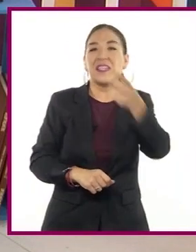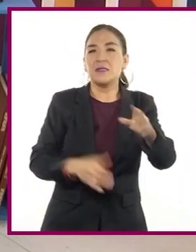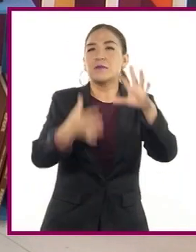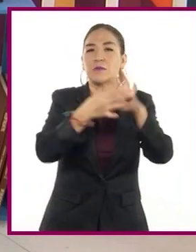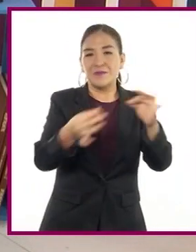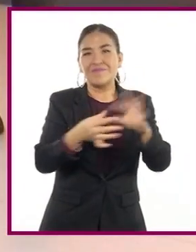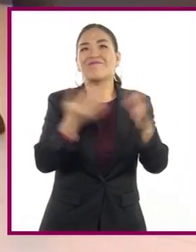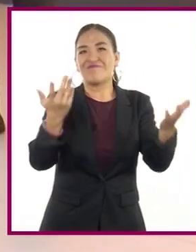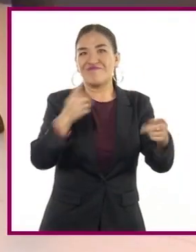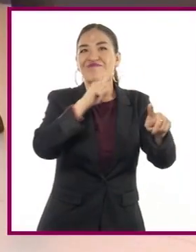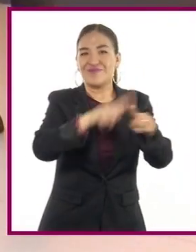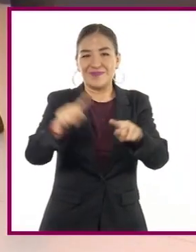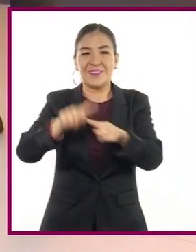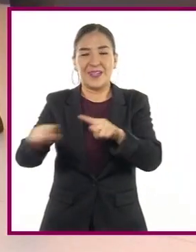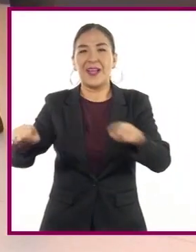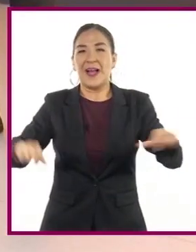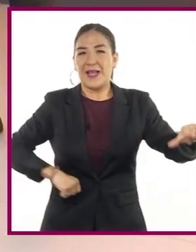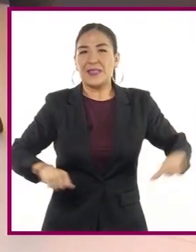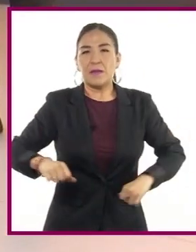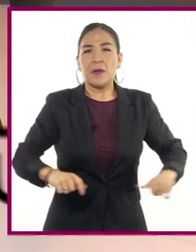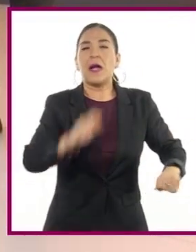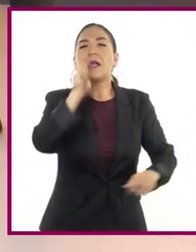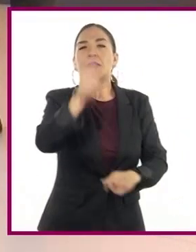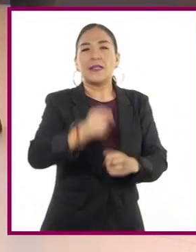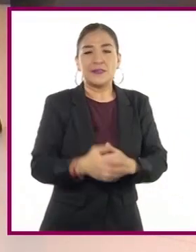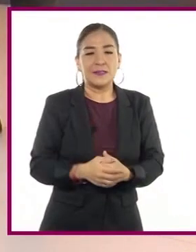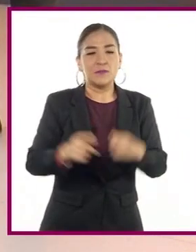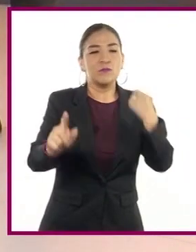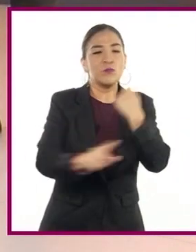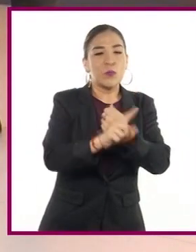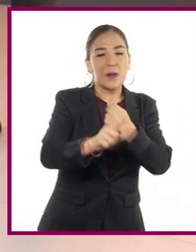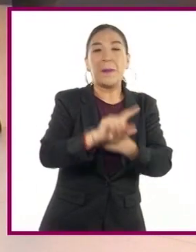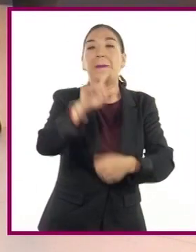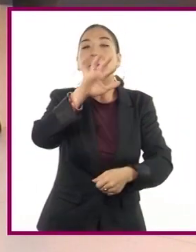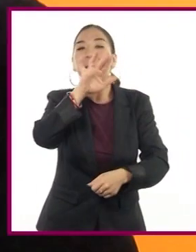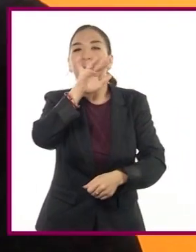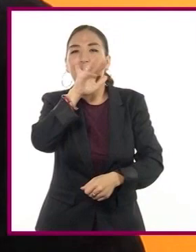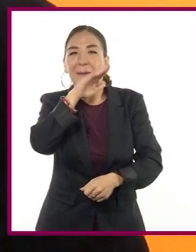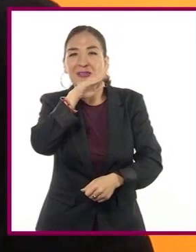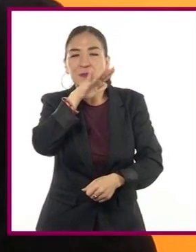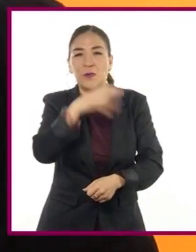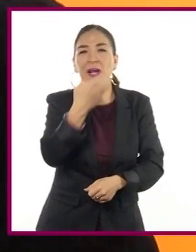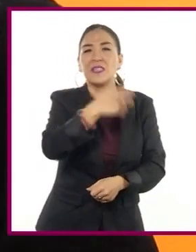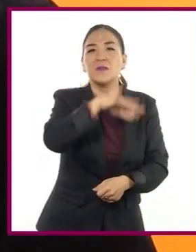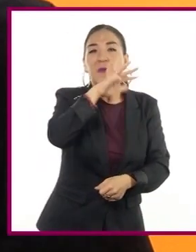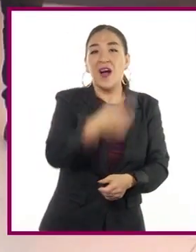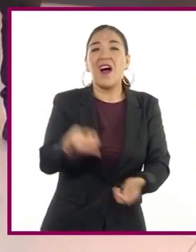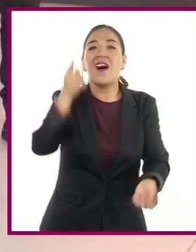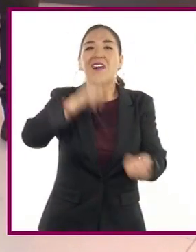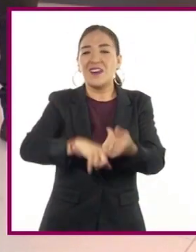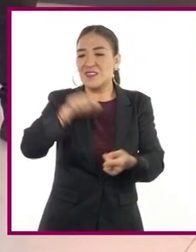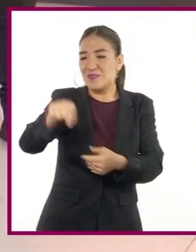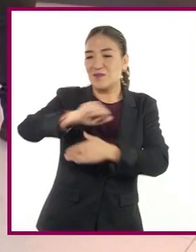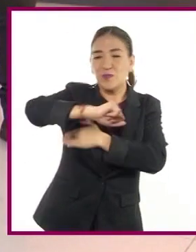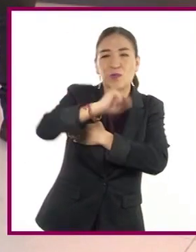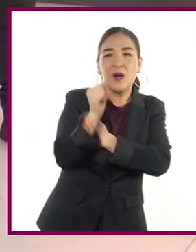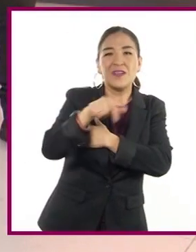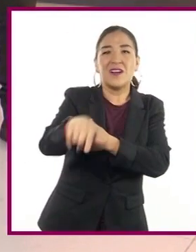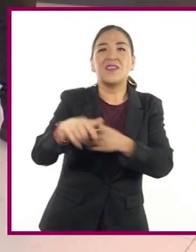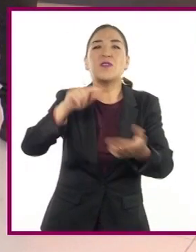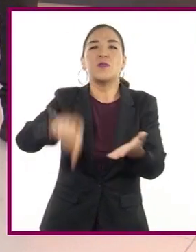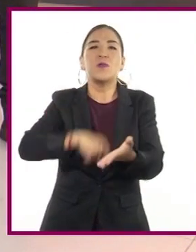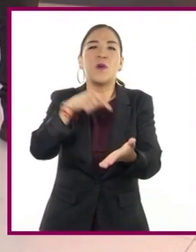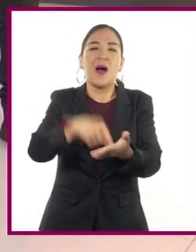elementos. Se trata de una situación de basura que se almacena temporalmente en un